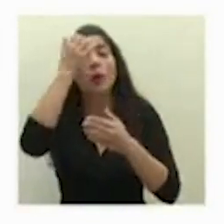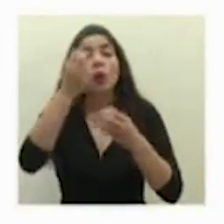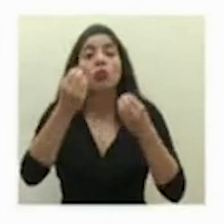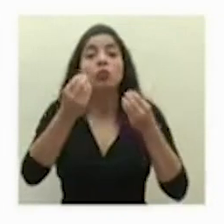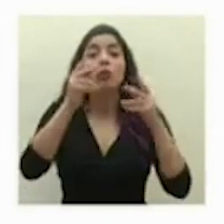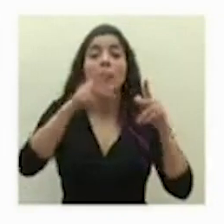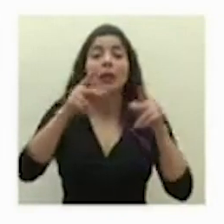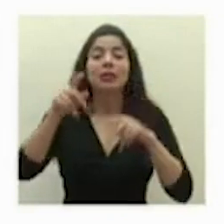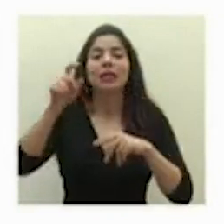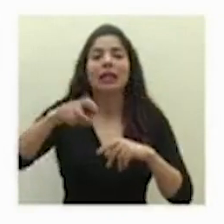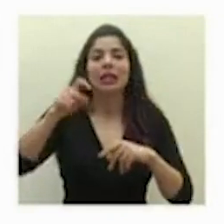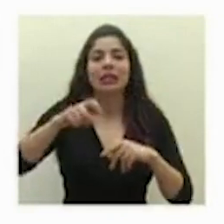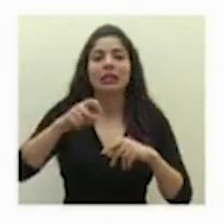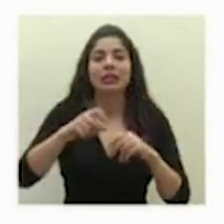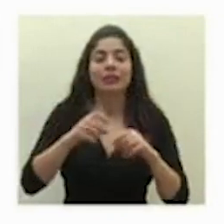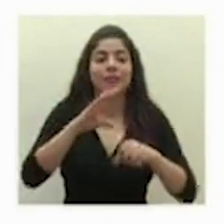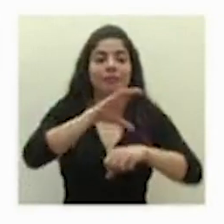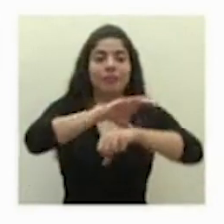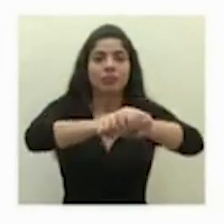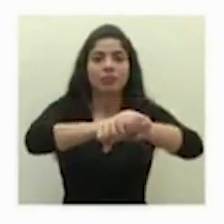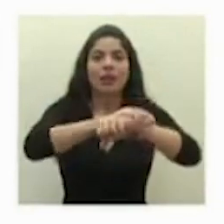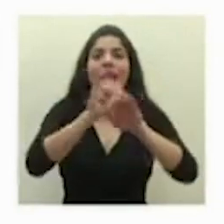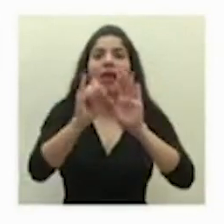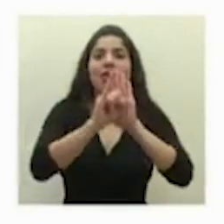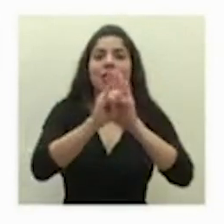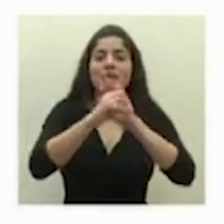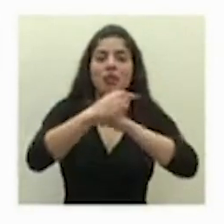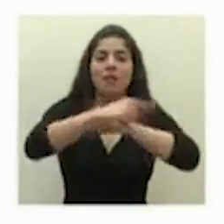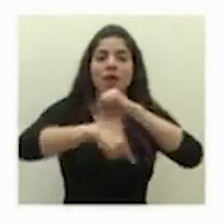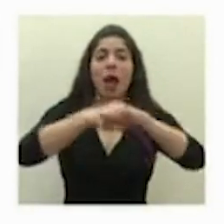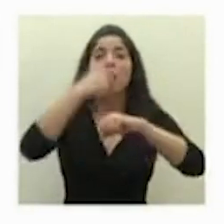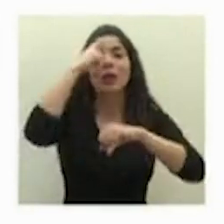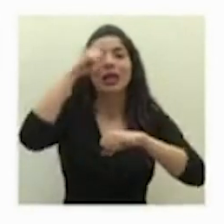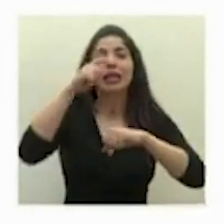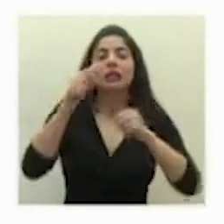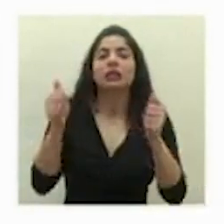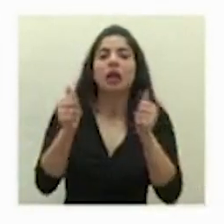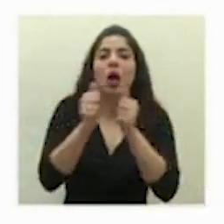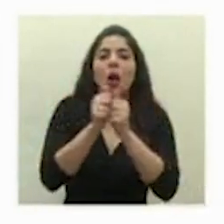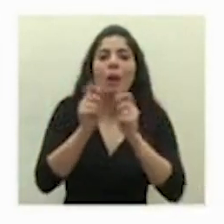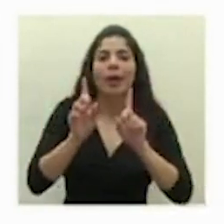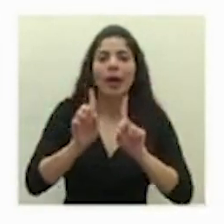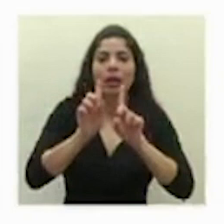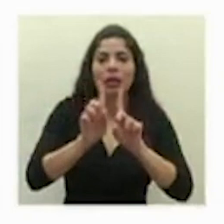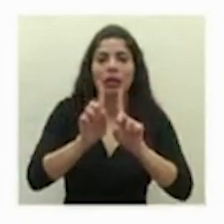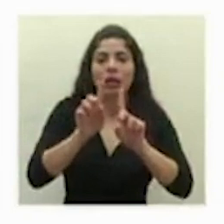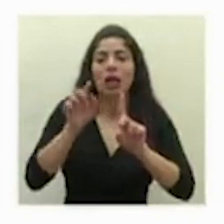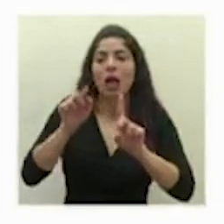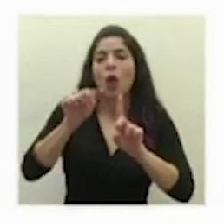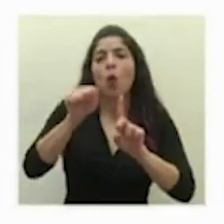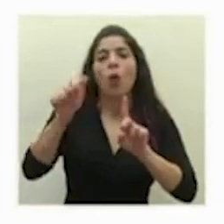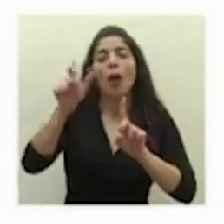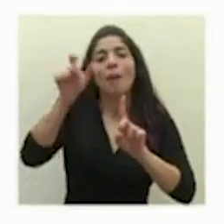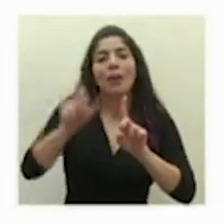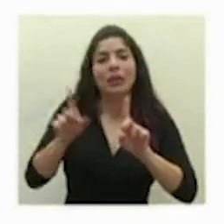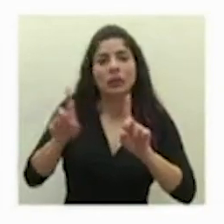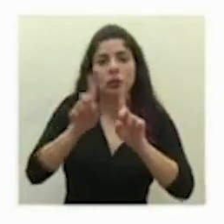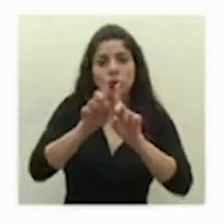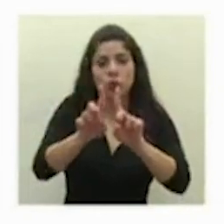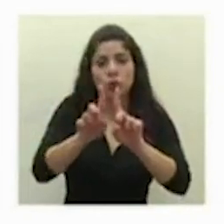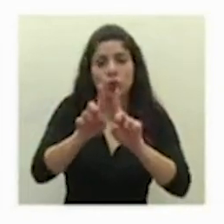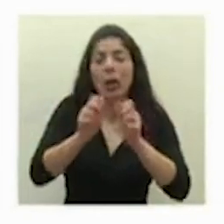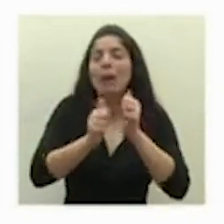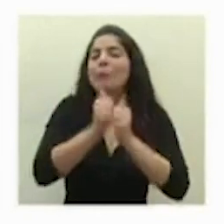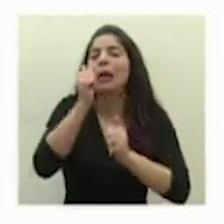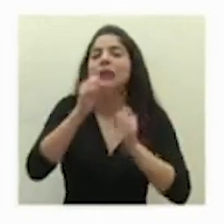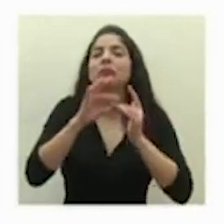requieren esa identificación porque requieren ir acompañados de alguna de las personas situación que recae